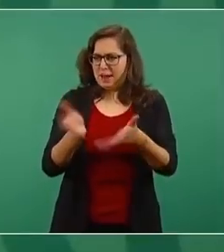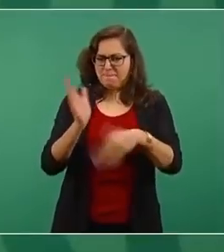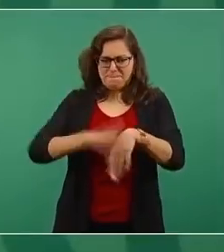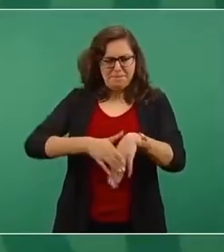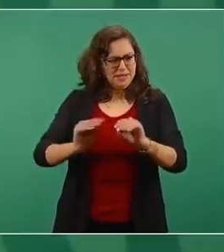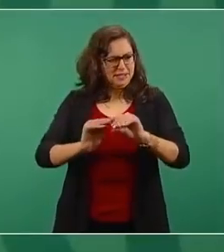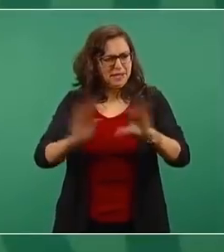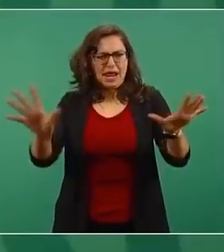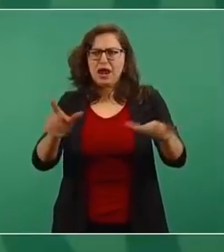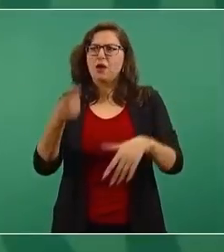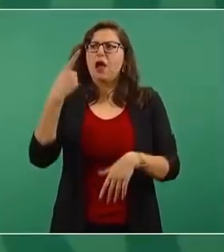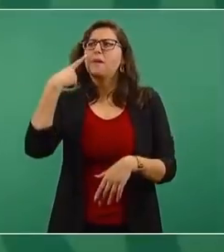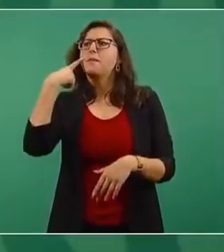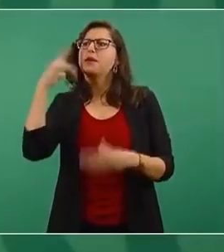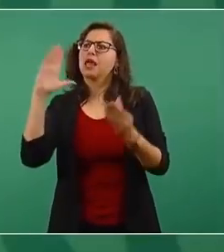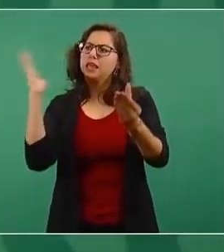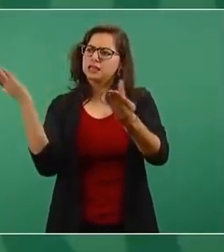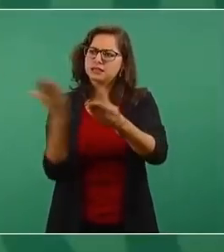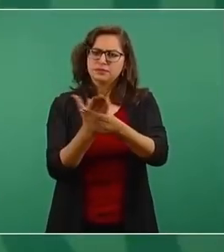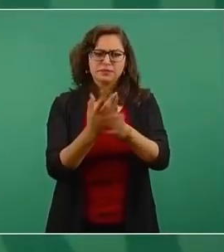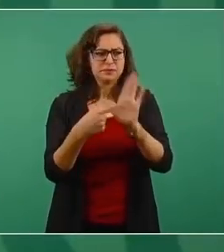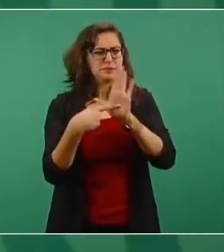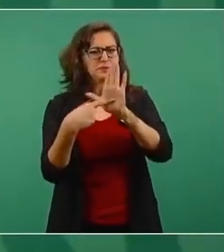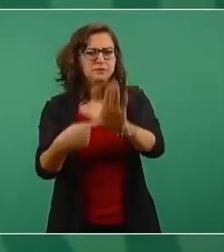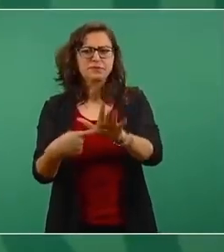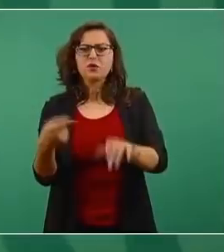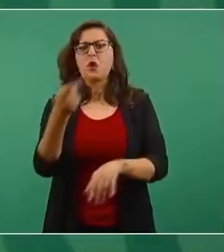le conviene a él,